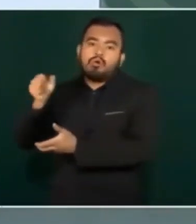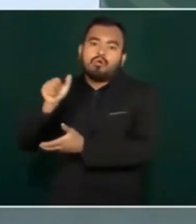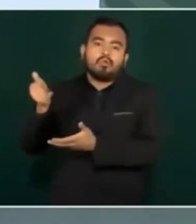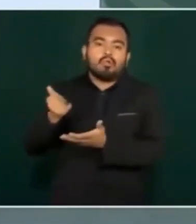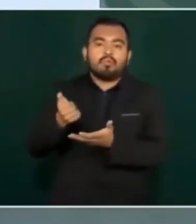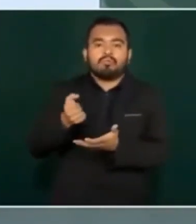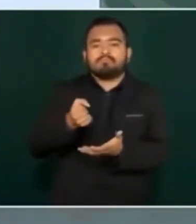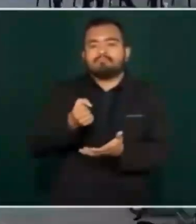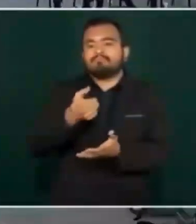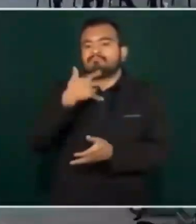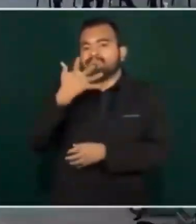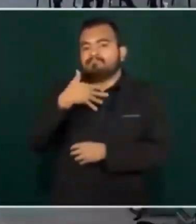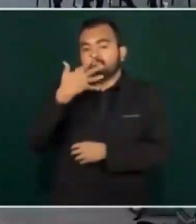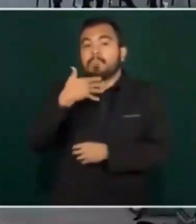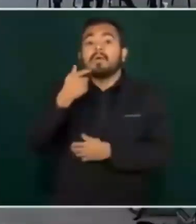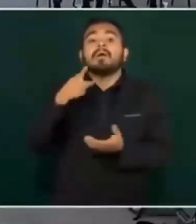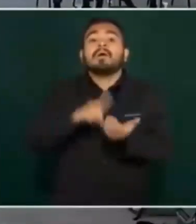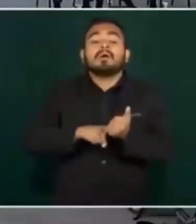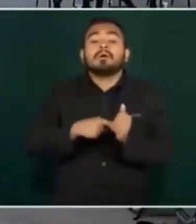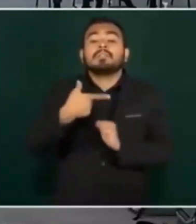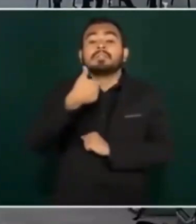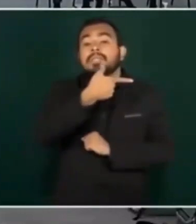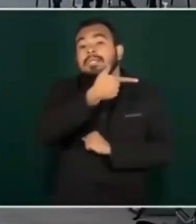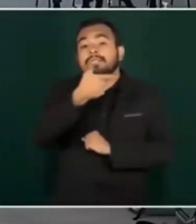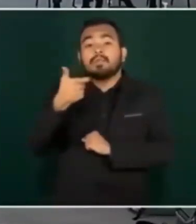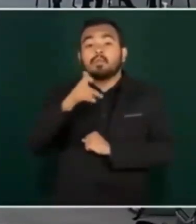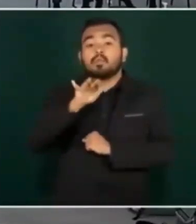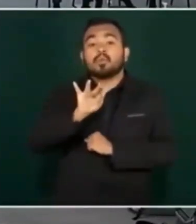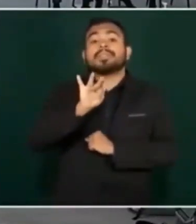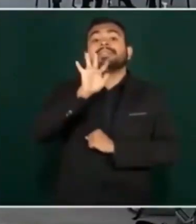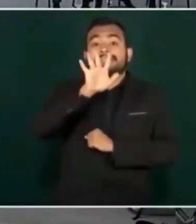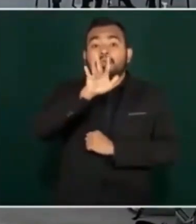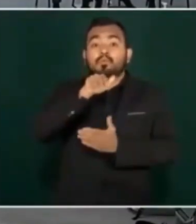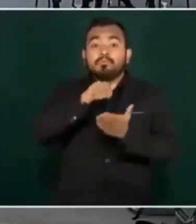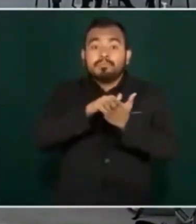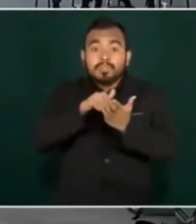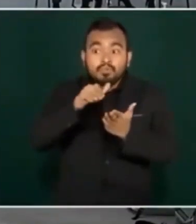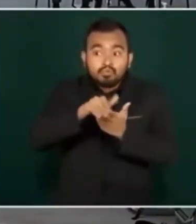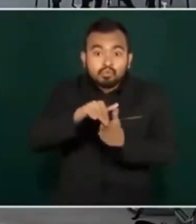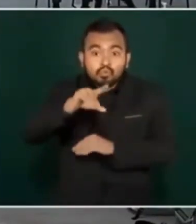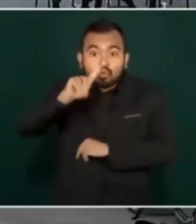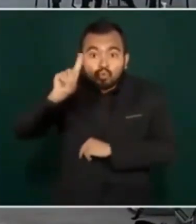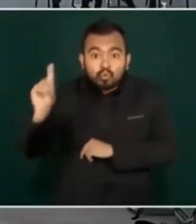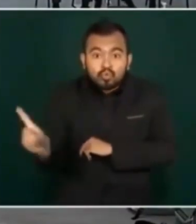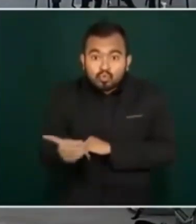a 745 millones de dólares.